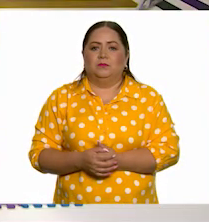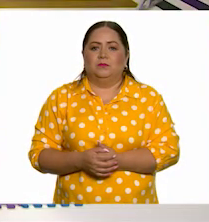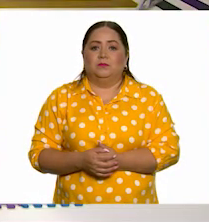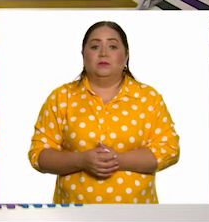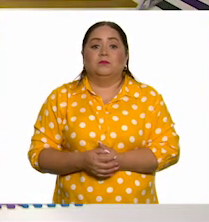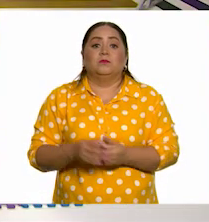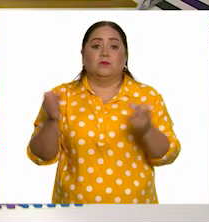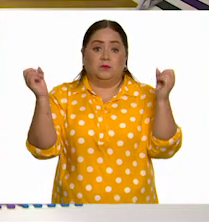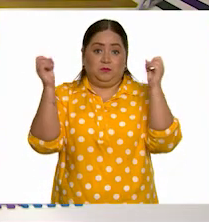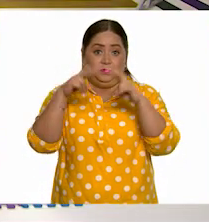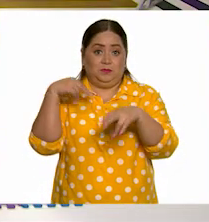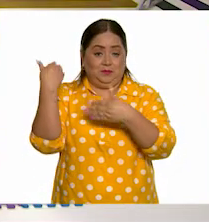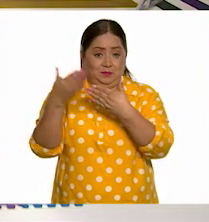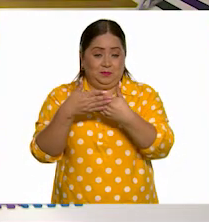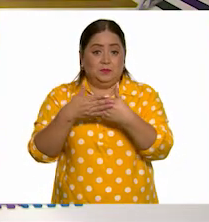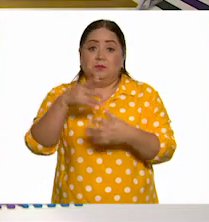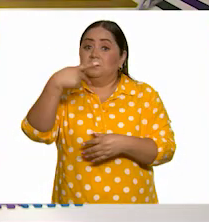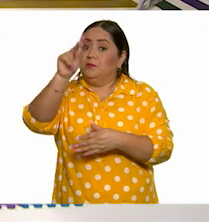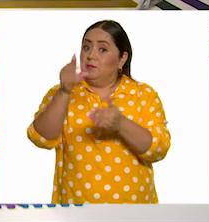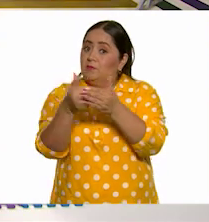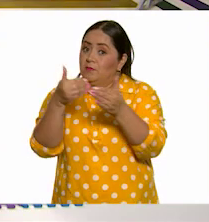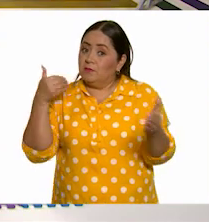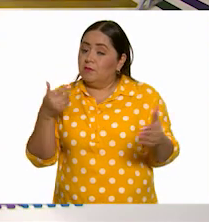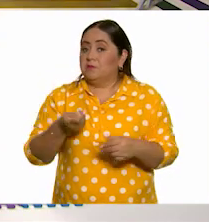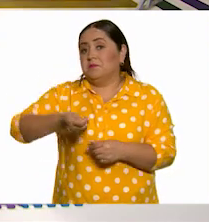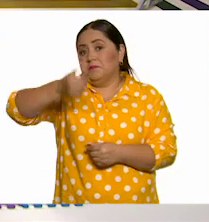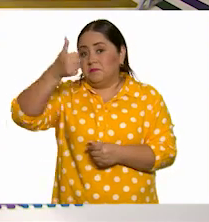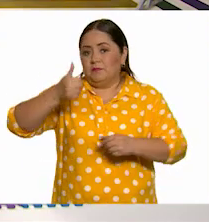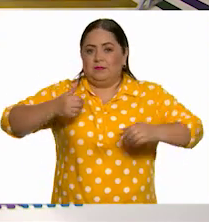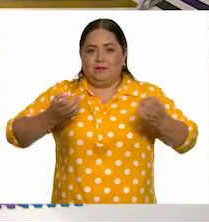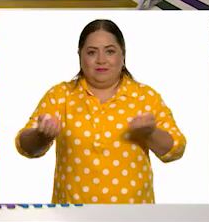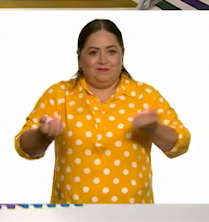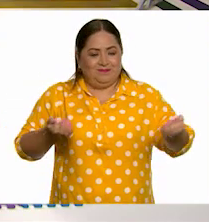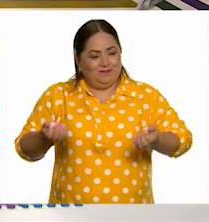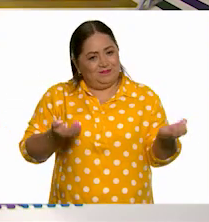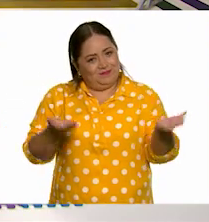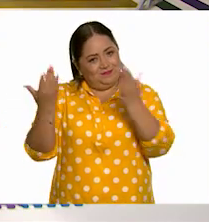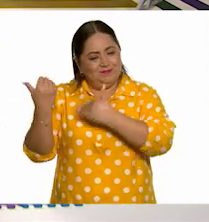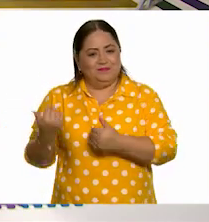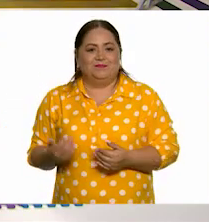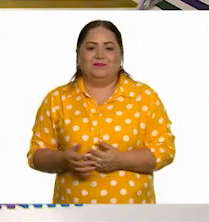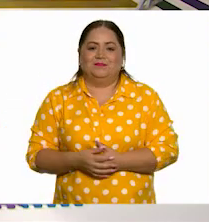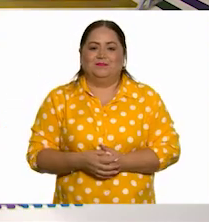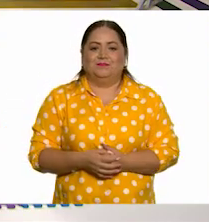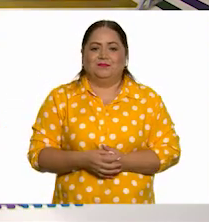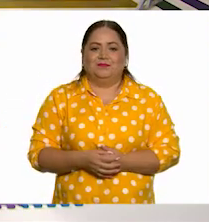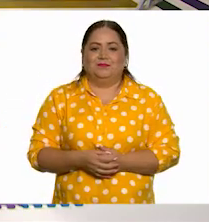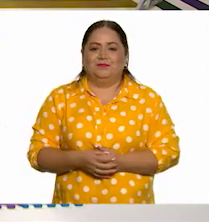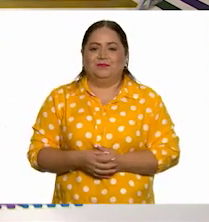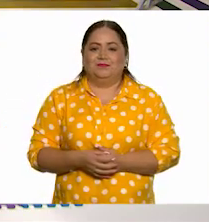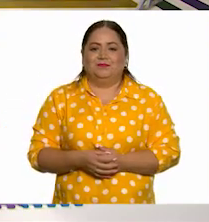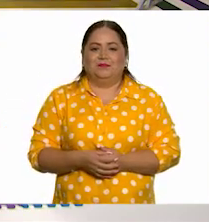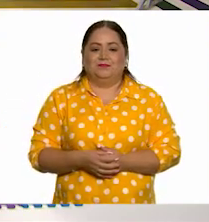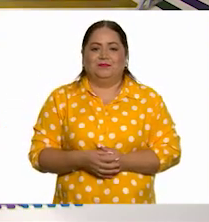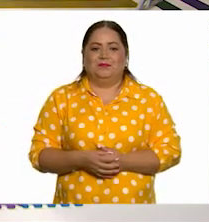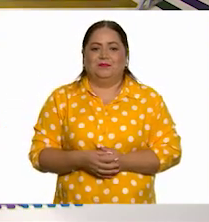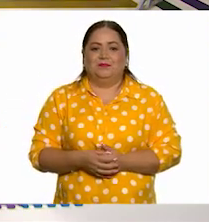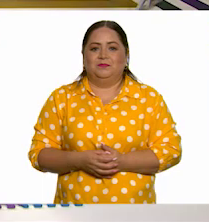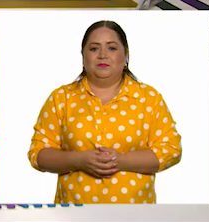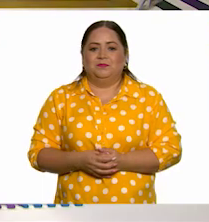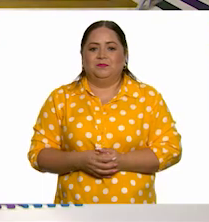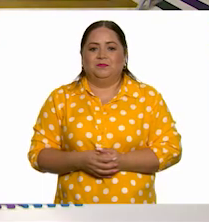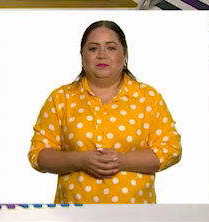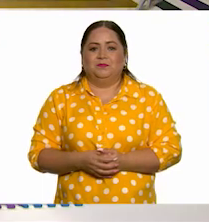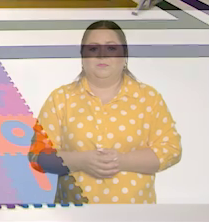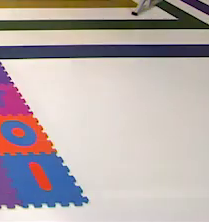Y nos vemos hasta la próxima. Pero antes, vamos a movernos. ¿Qué quieres hacer, maestra? Vamos a saltar. Vamos.